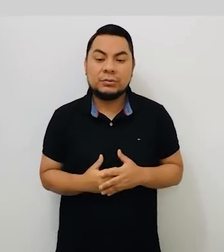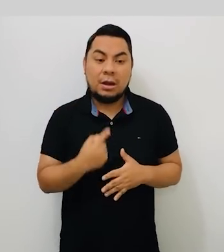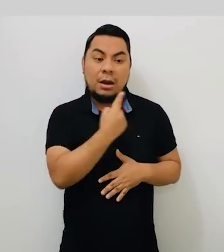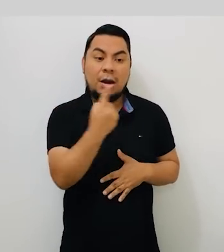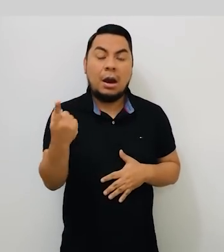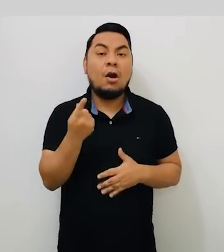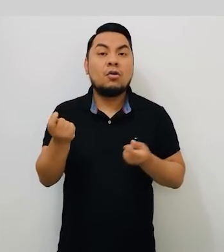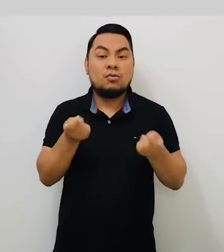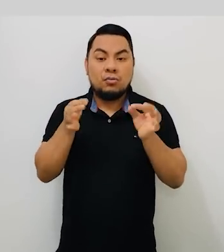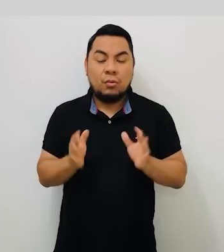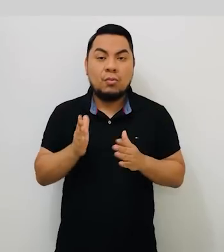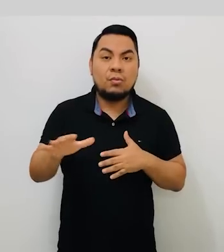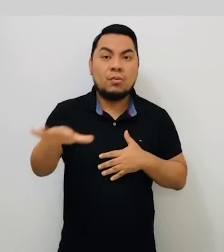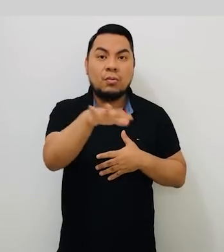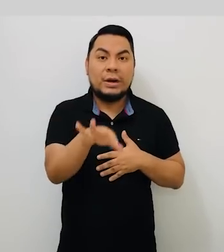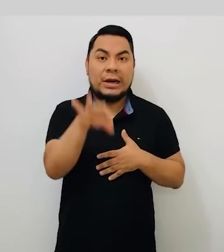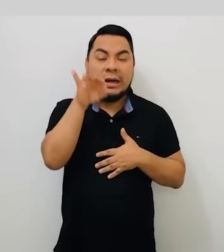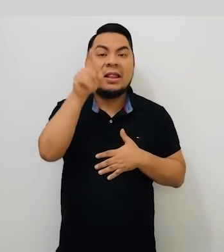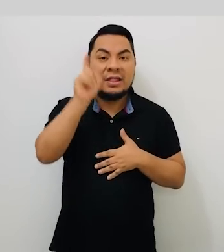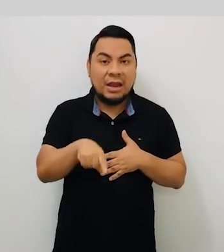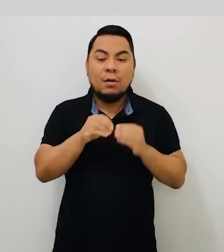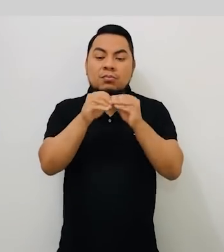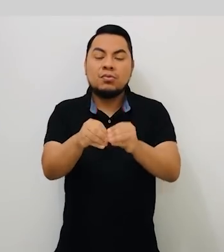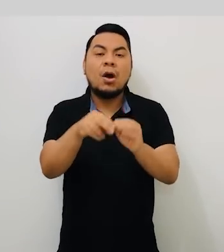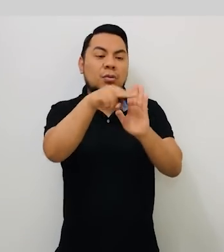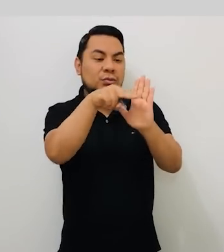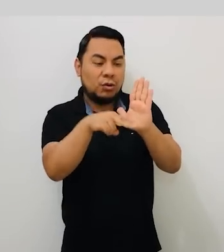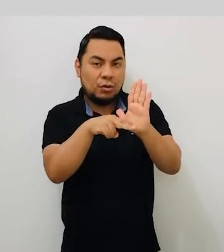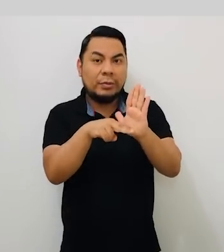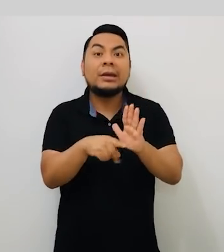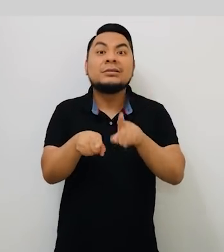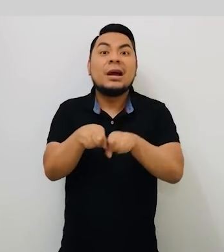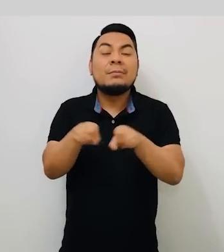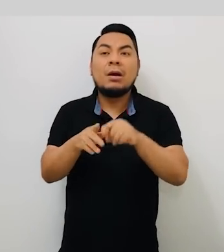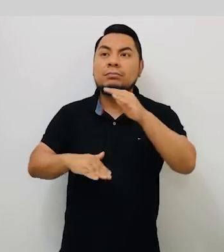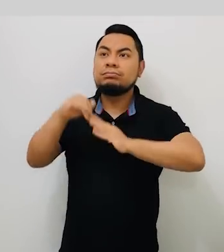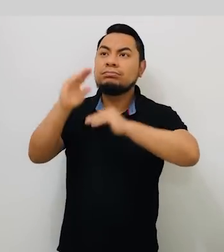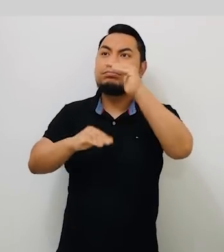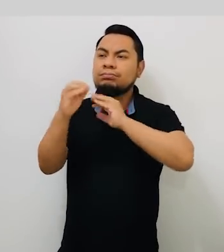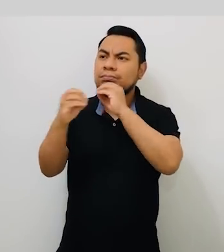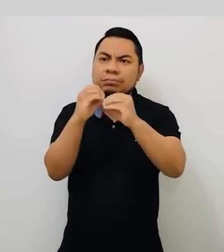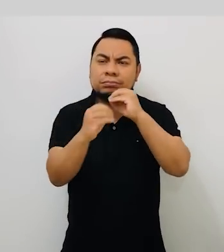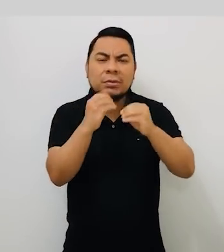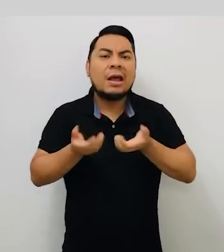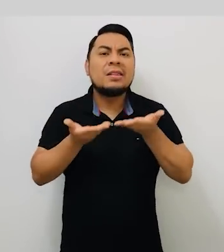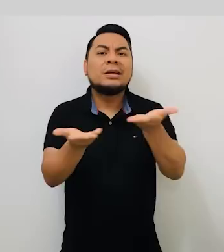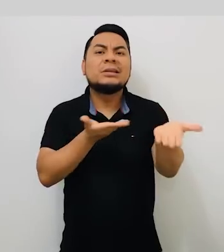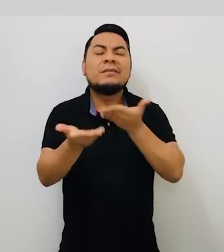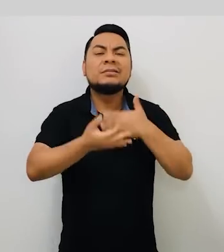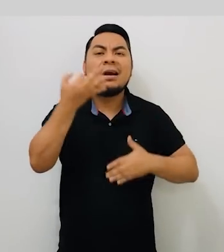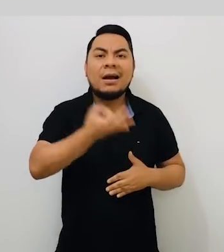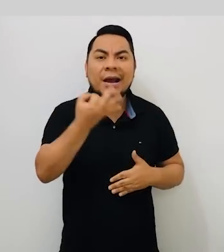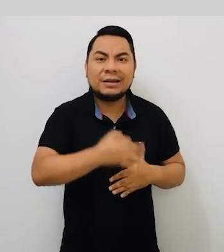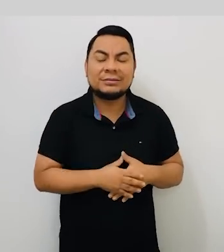Por ejemplo, cada gobierno regional elegido deberá elaborar normas, construir obras públicas y brindar